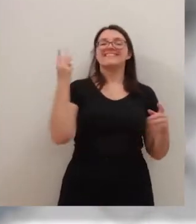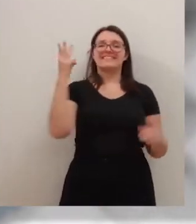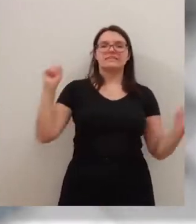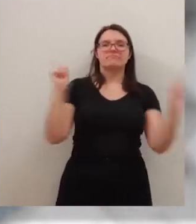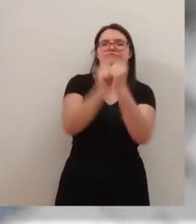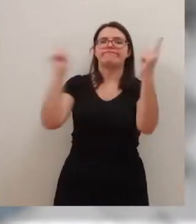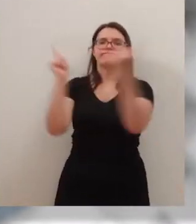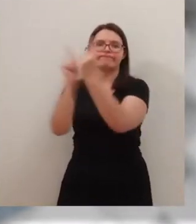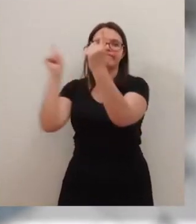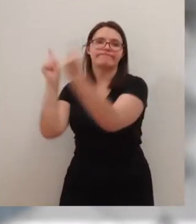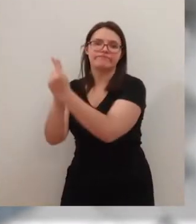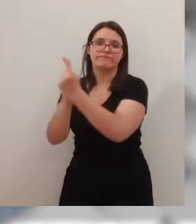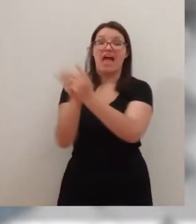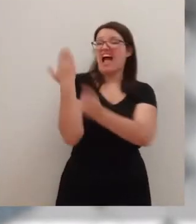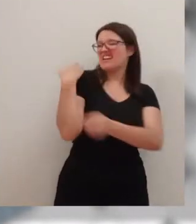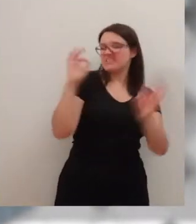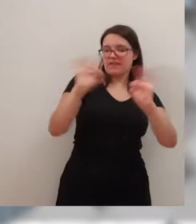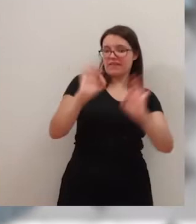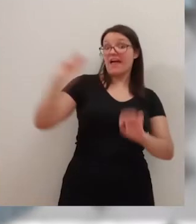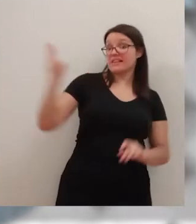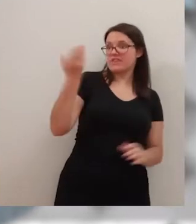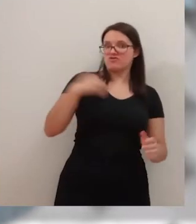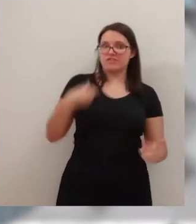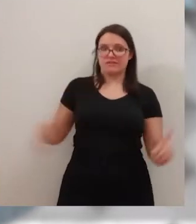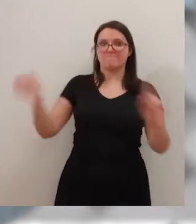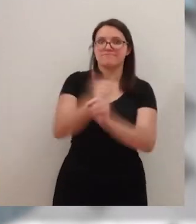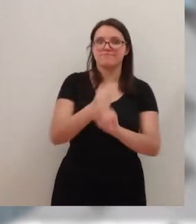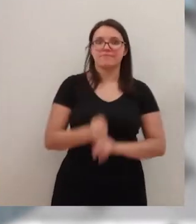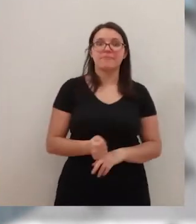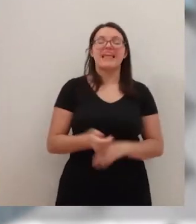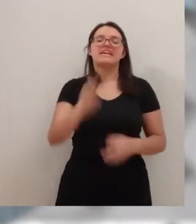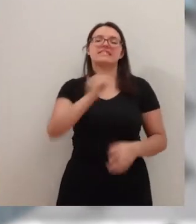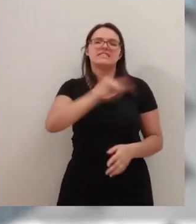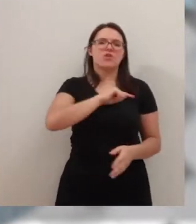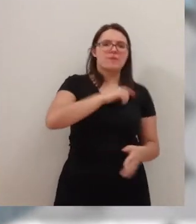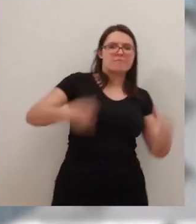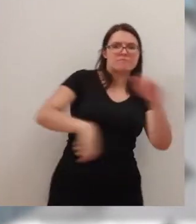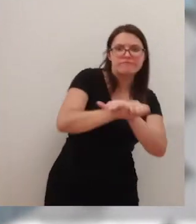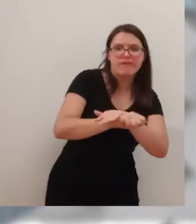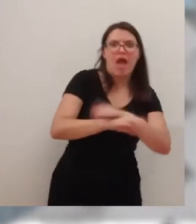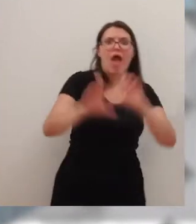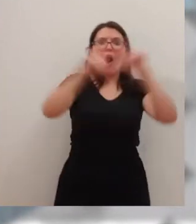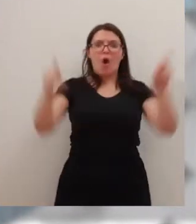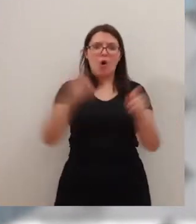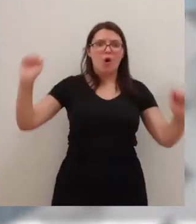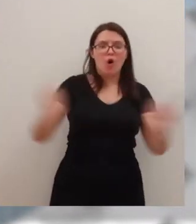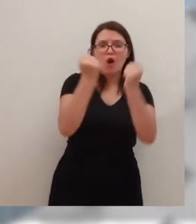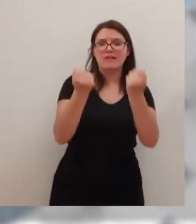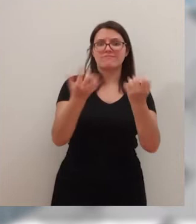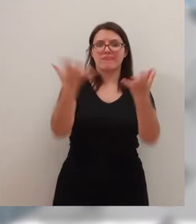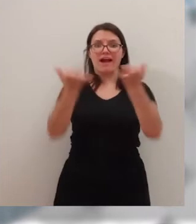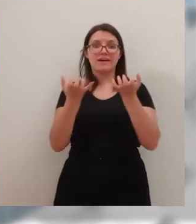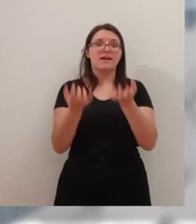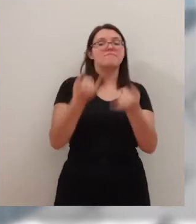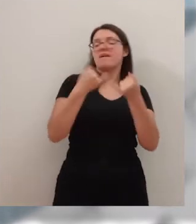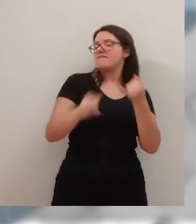encuentros de pretemporada sin haberlo hecho. Sí, hombre, las sensaciones de marcar y de ganar siempre son buenas, animan